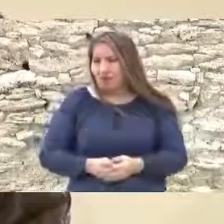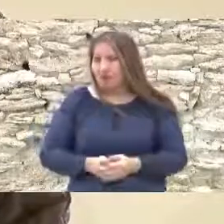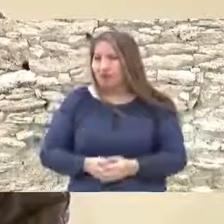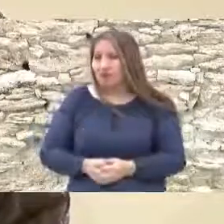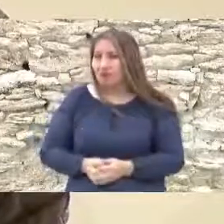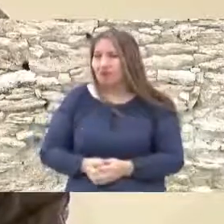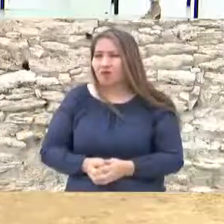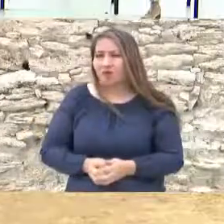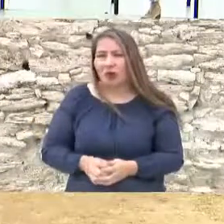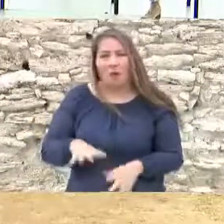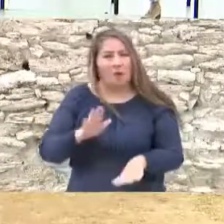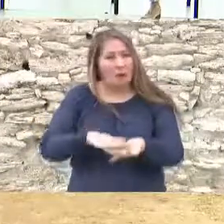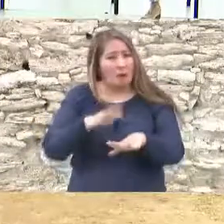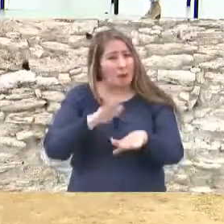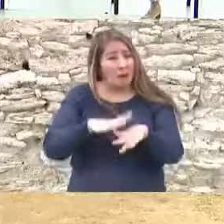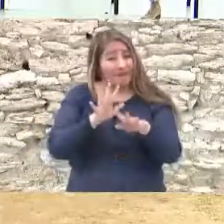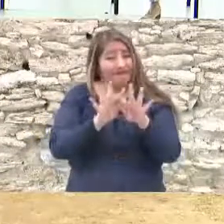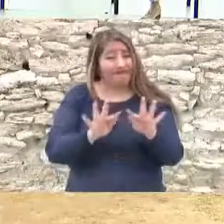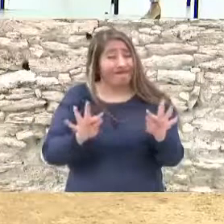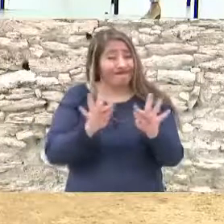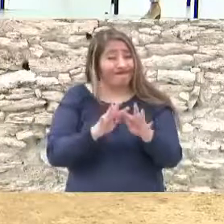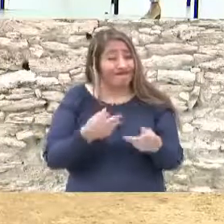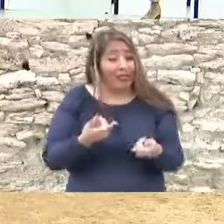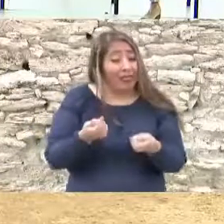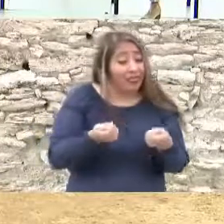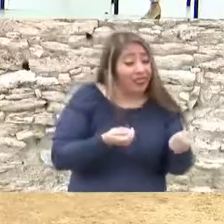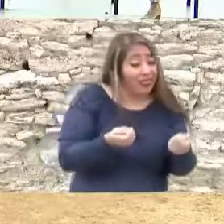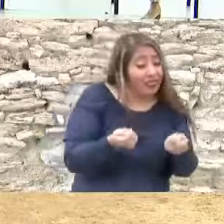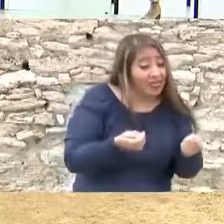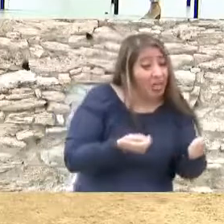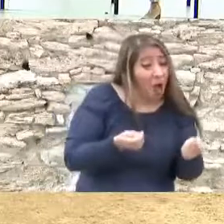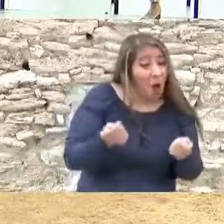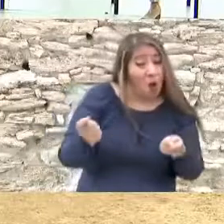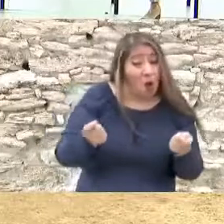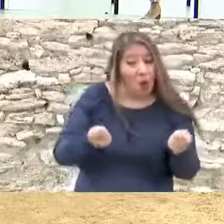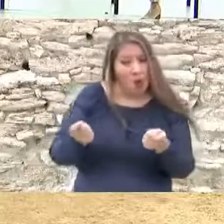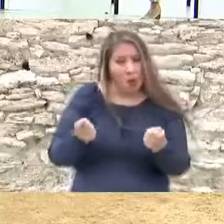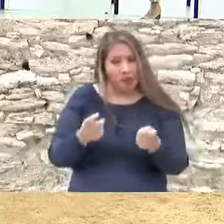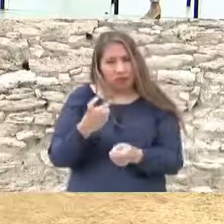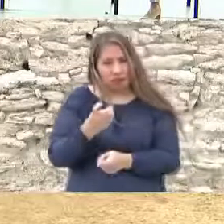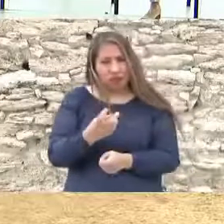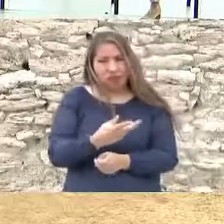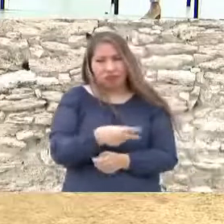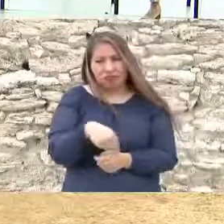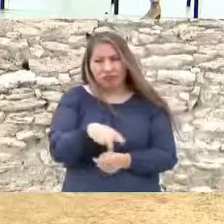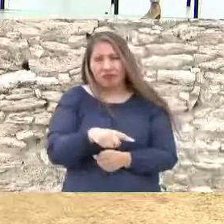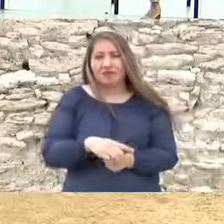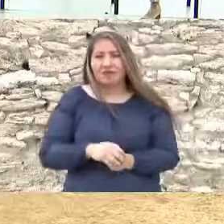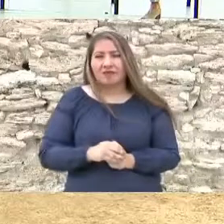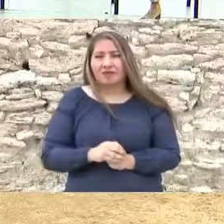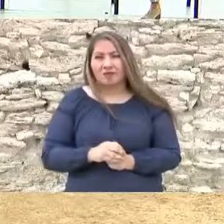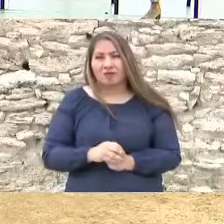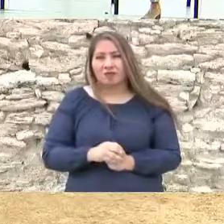más influyentes los que ponían